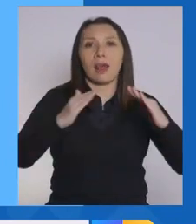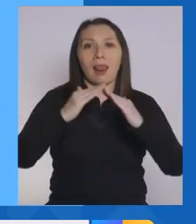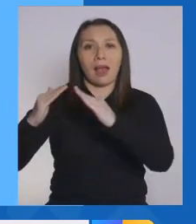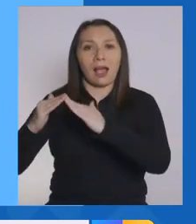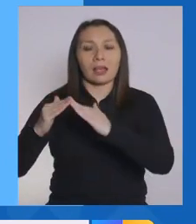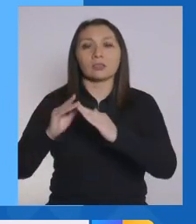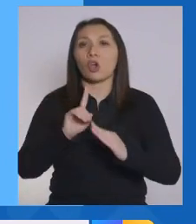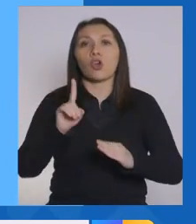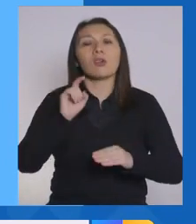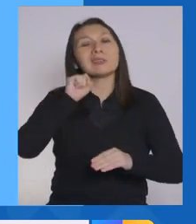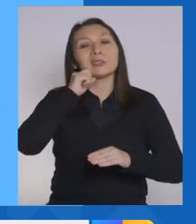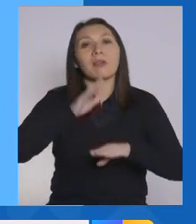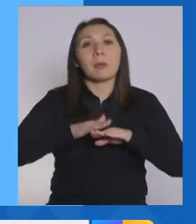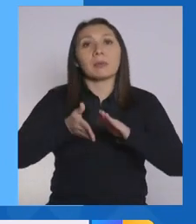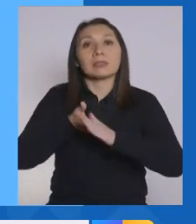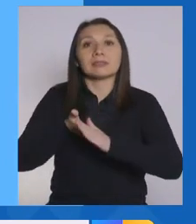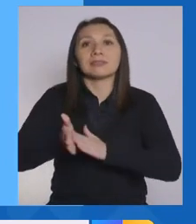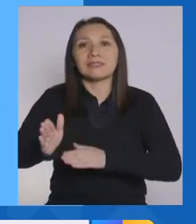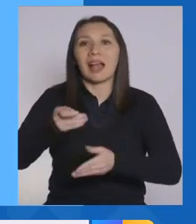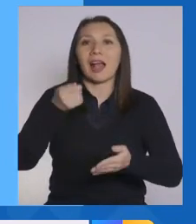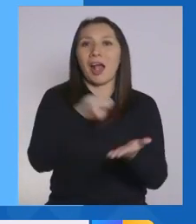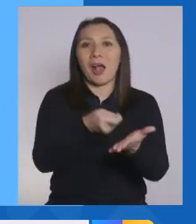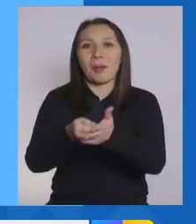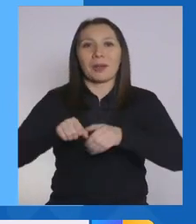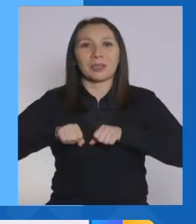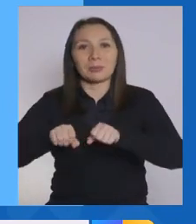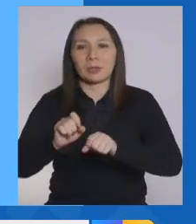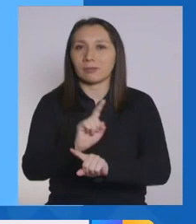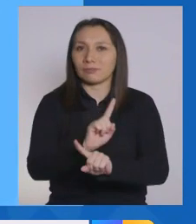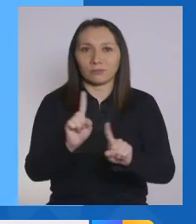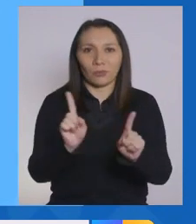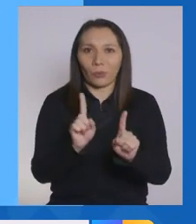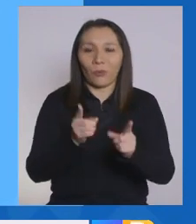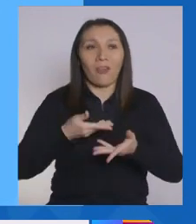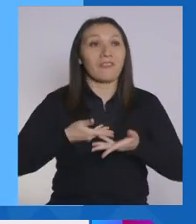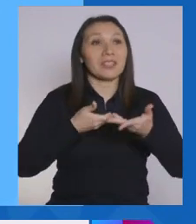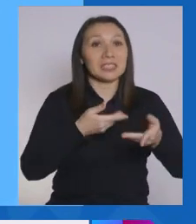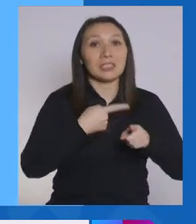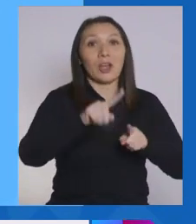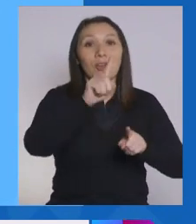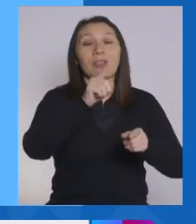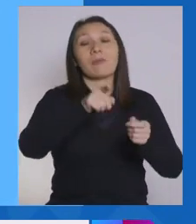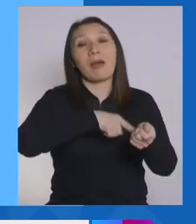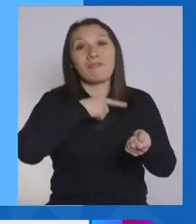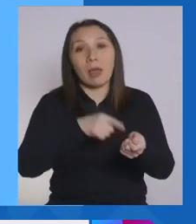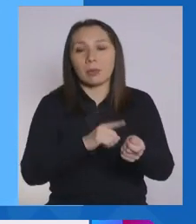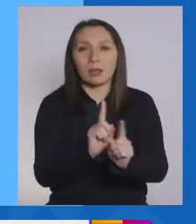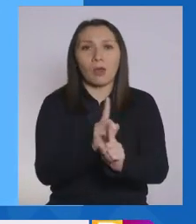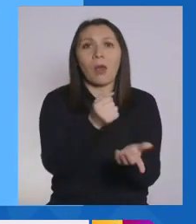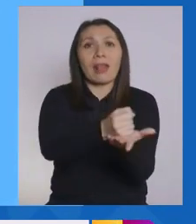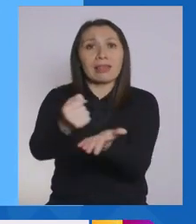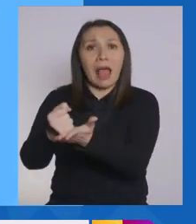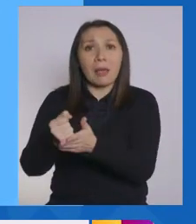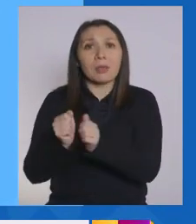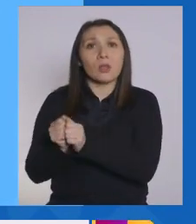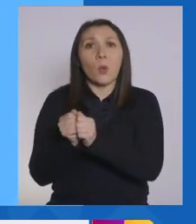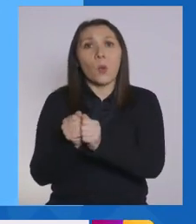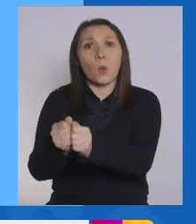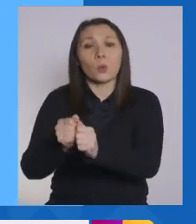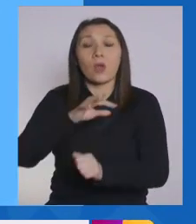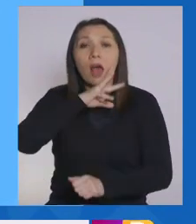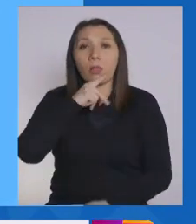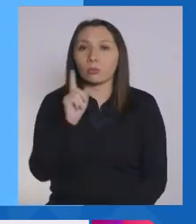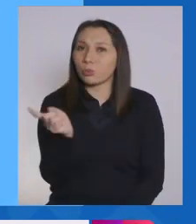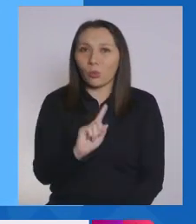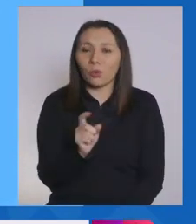Estos son permisos que no son para ir a comprar al supermercado, no son para ir a visitar un pariente, no son para ir a hacer trámites con los adultos,